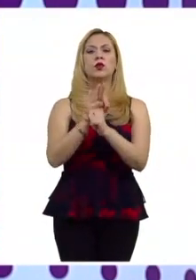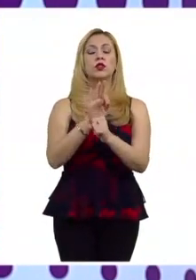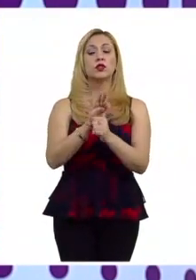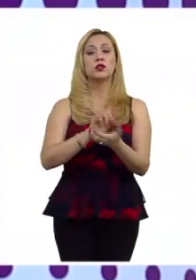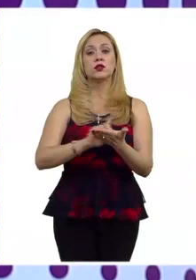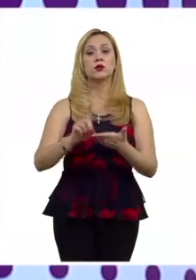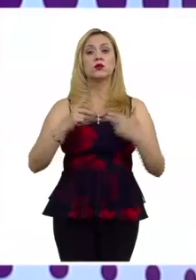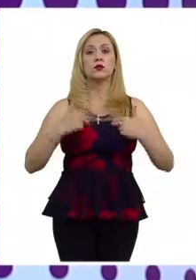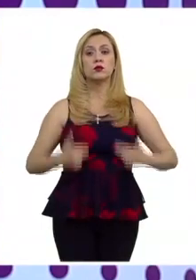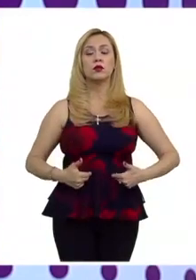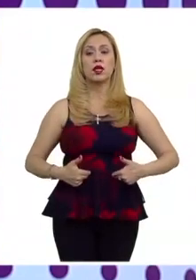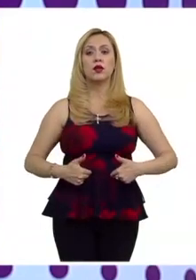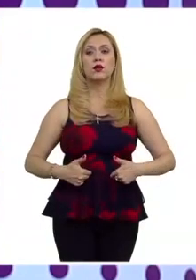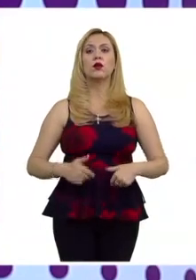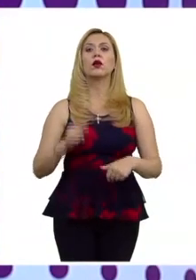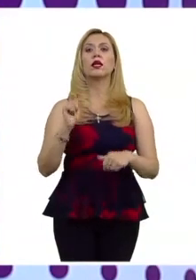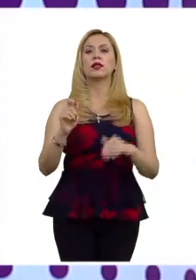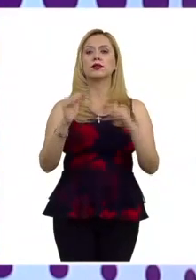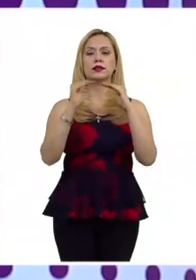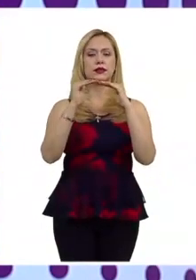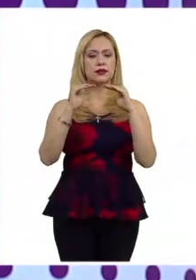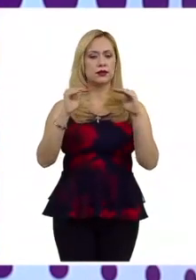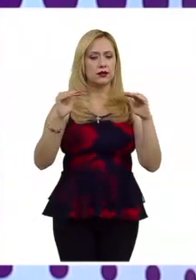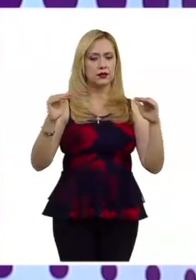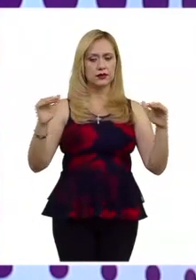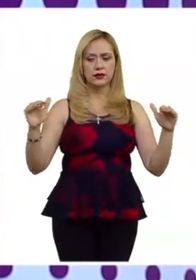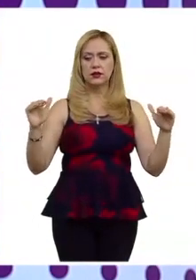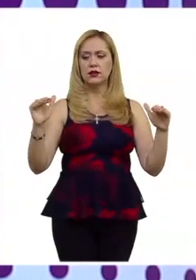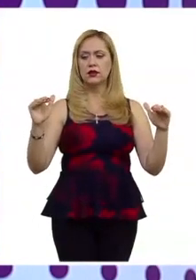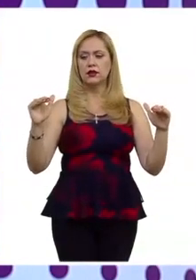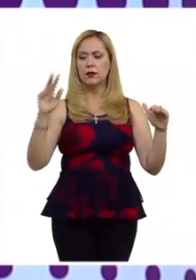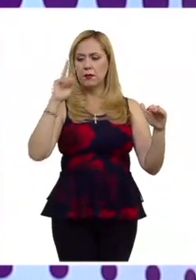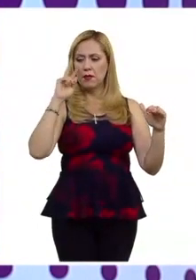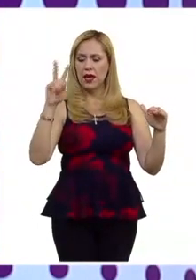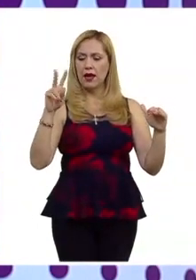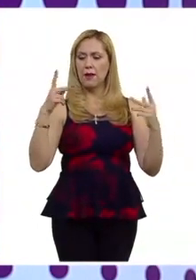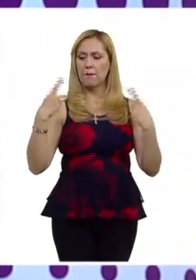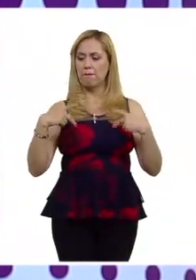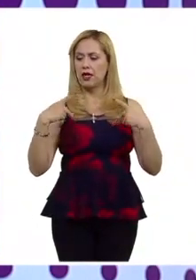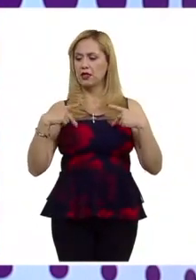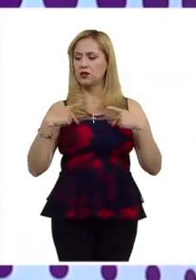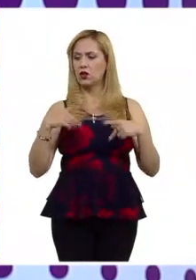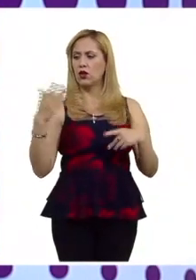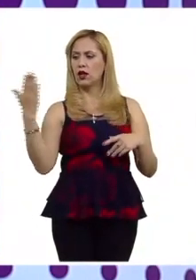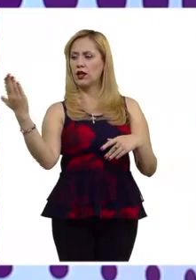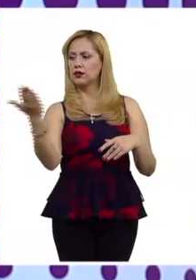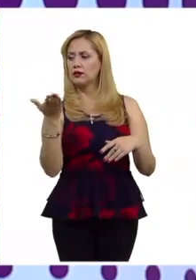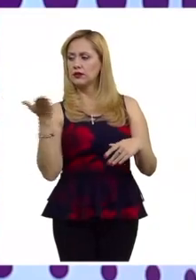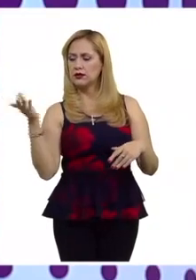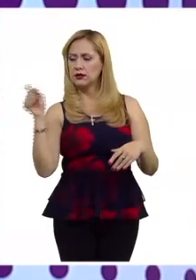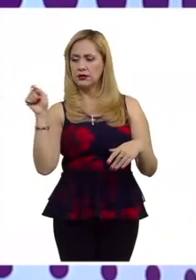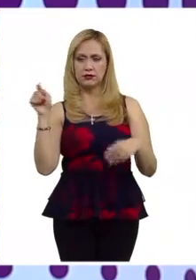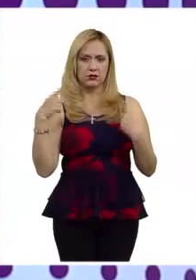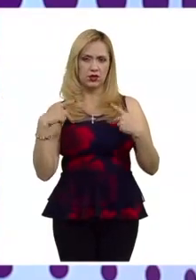derechos humanos de manera horizontal o sea que tanto los privados las personas privadas tienen que también